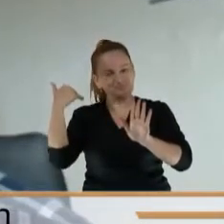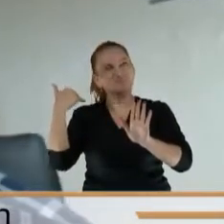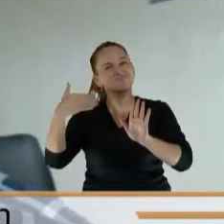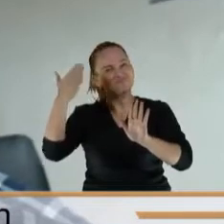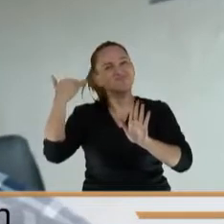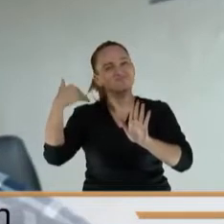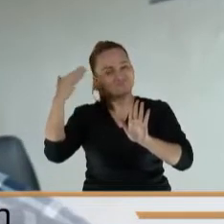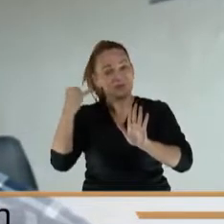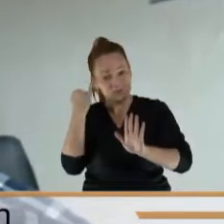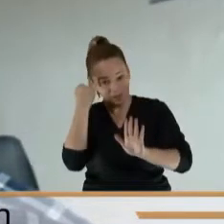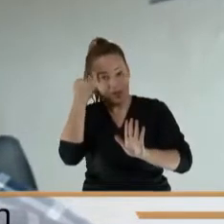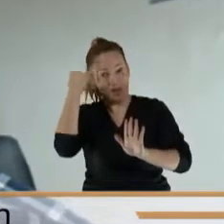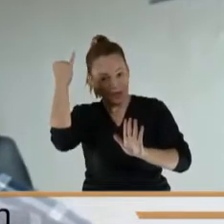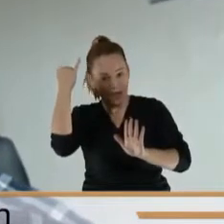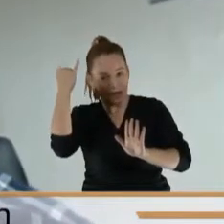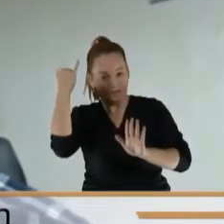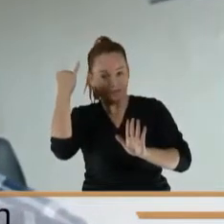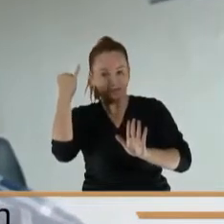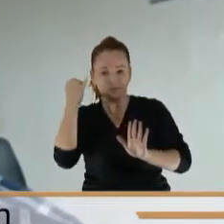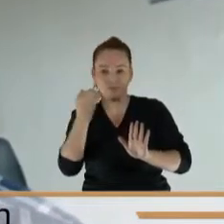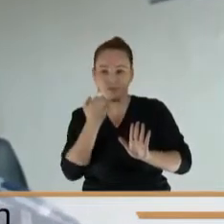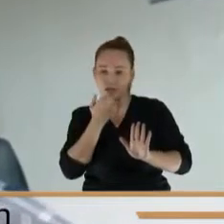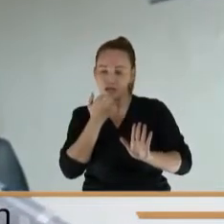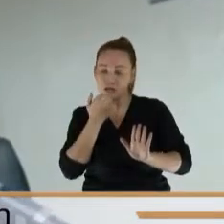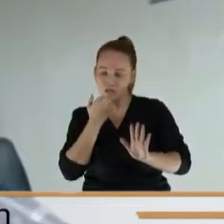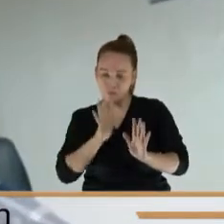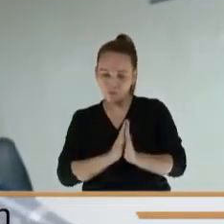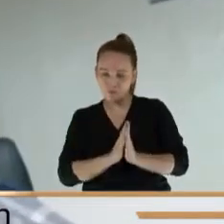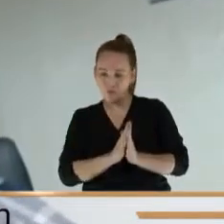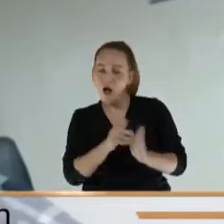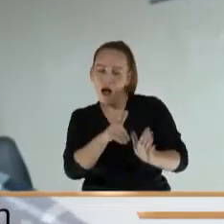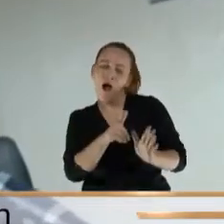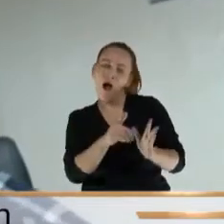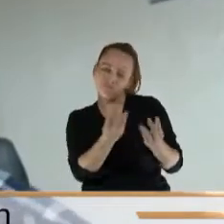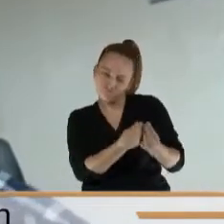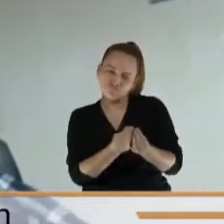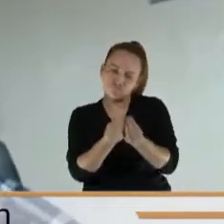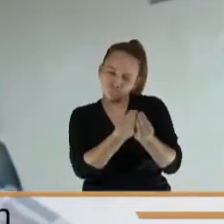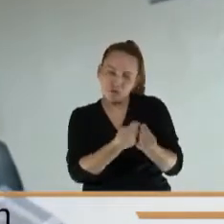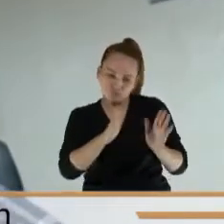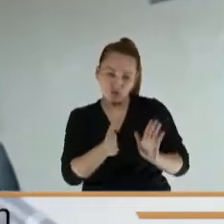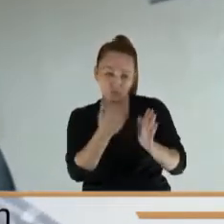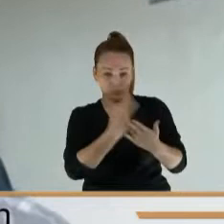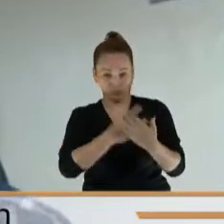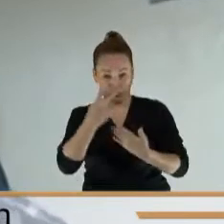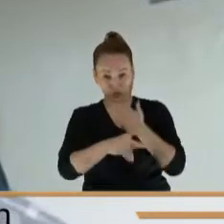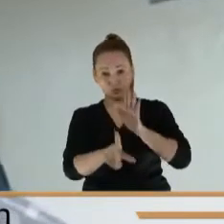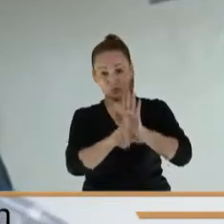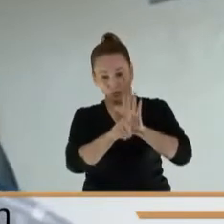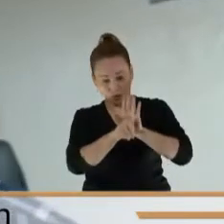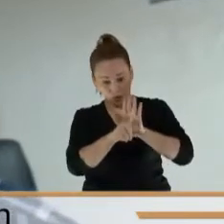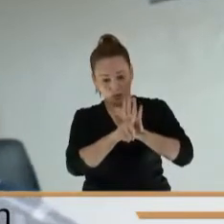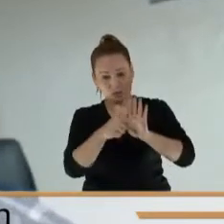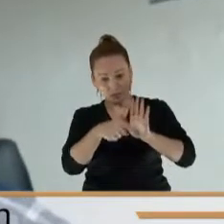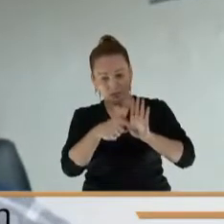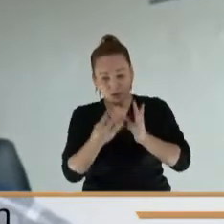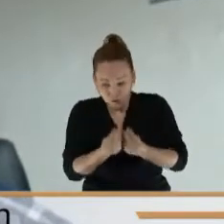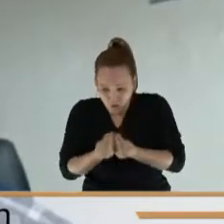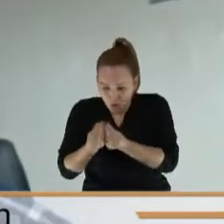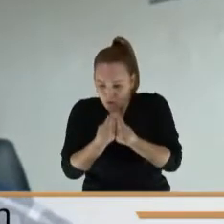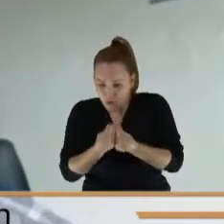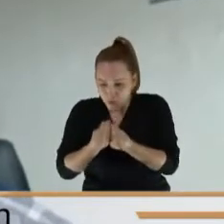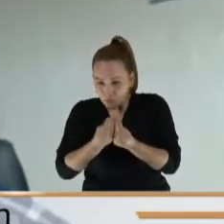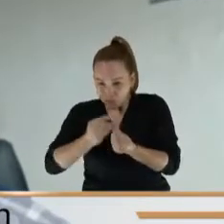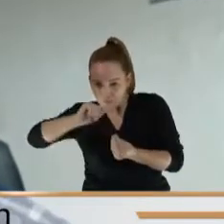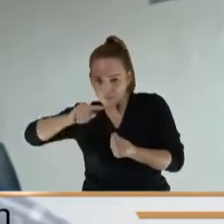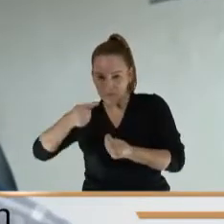como una excepción al régimen de incompatibilidades. Este es un proyecto de ley que lo coge la Comisión Primera